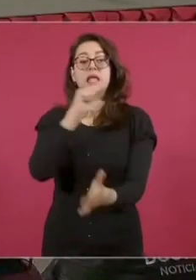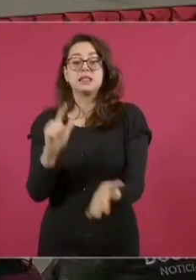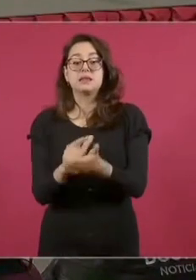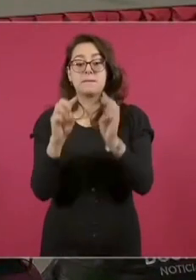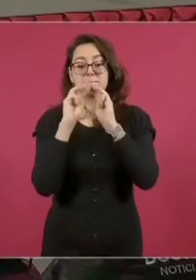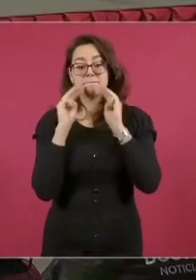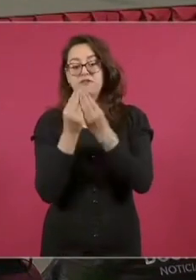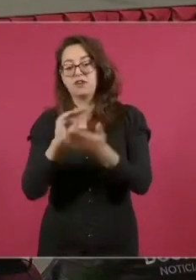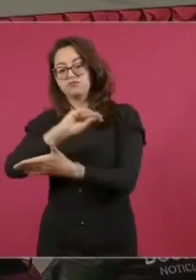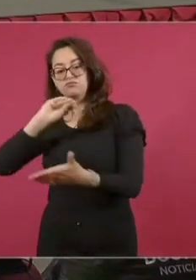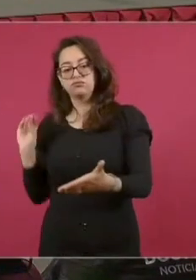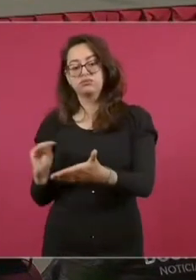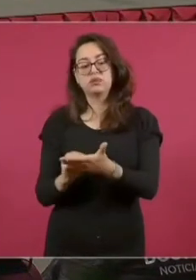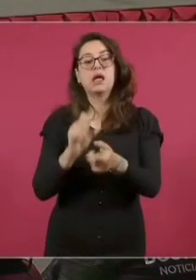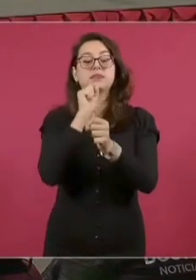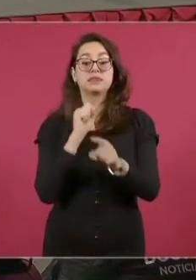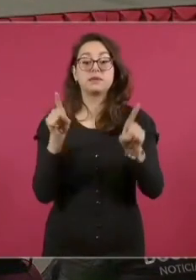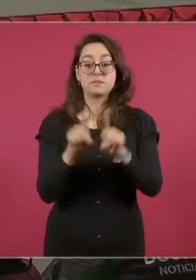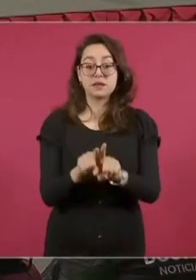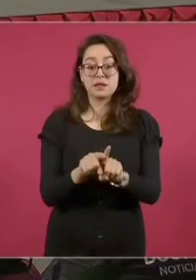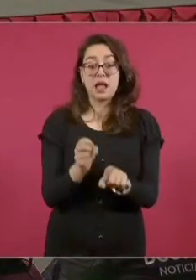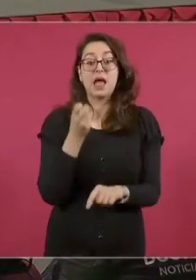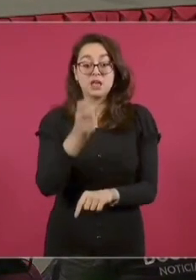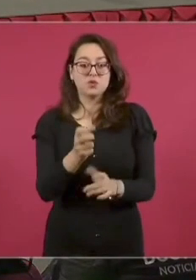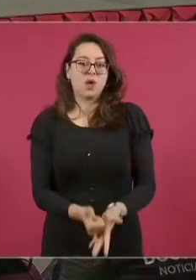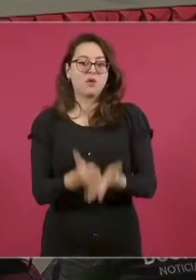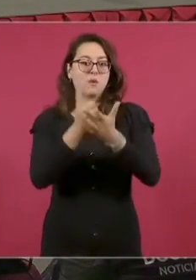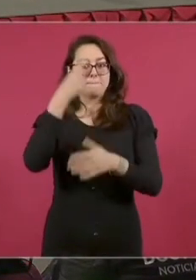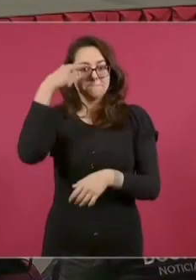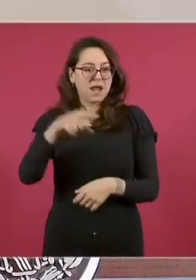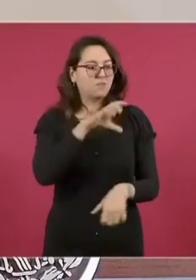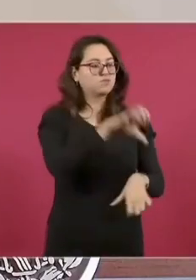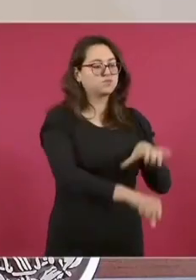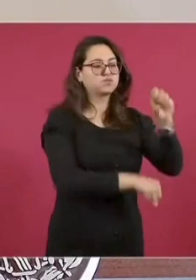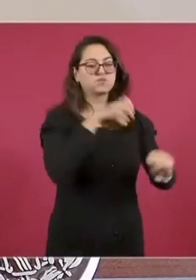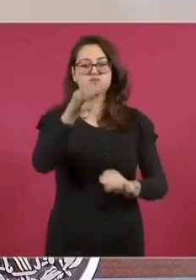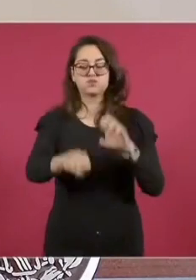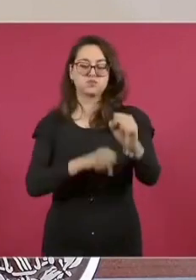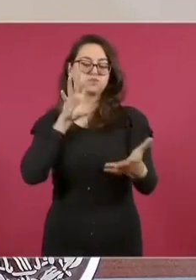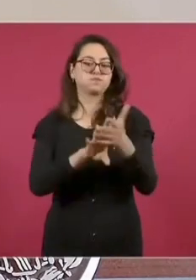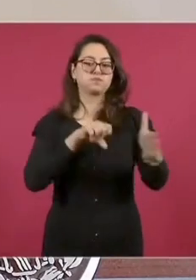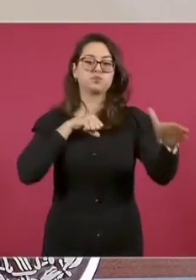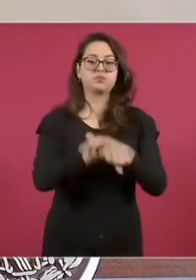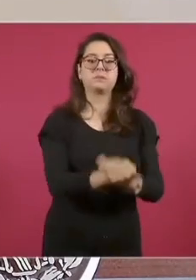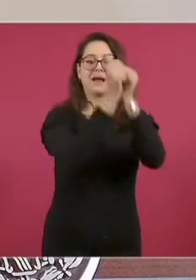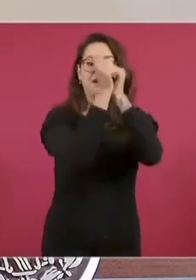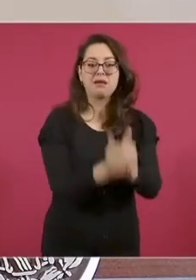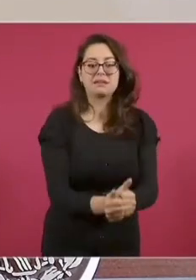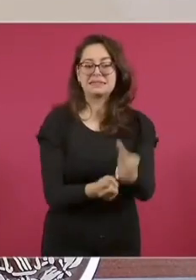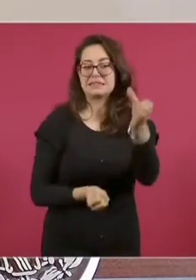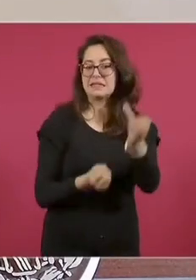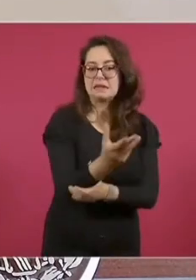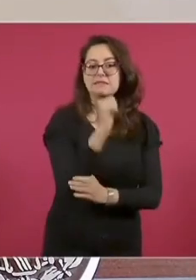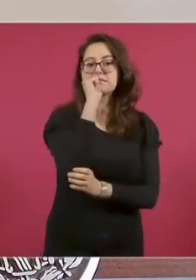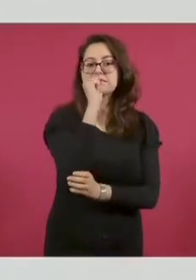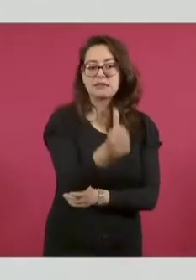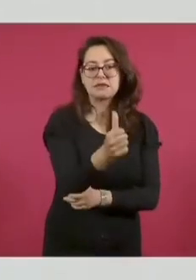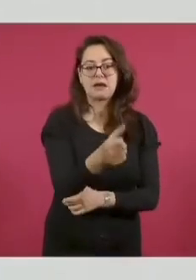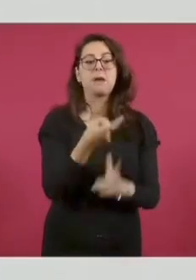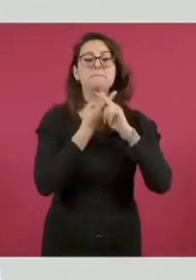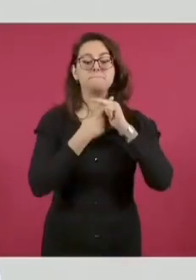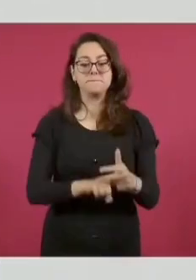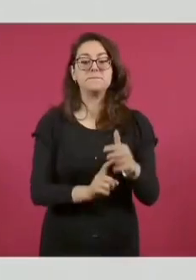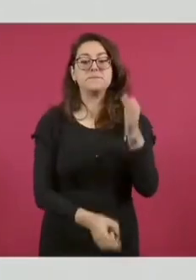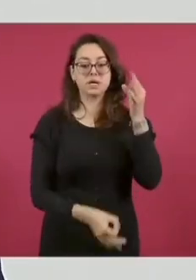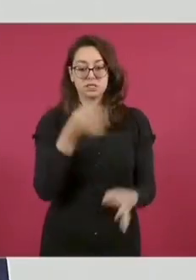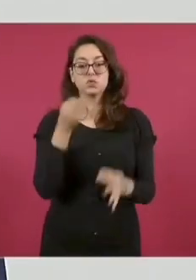delito de extorsión. Esto nos permitirá desmantelar y llevar a proceso a los grupos delictivos que se organizan